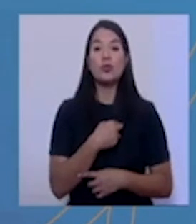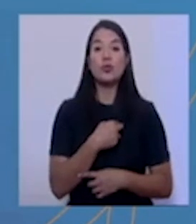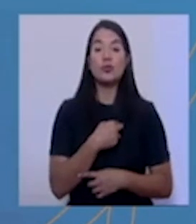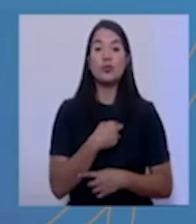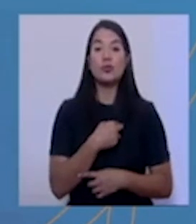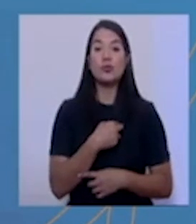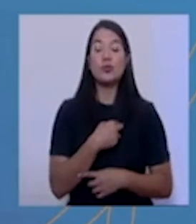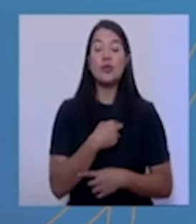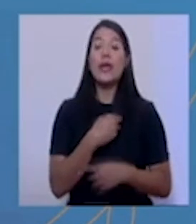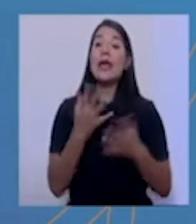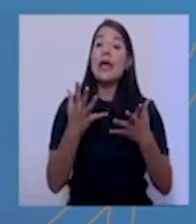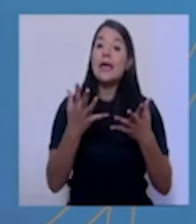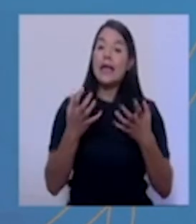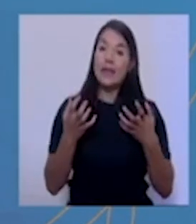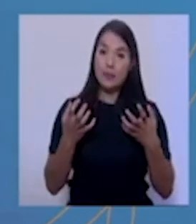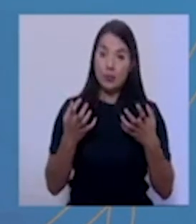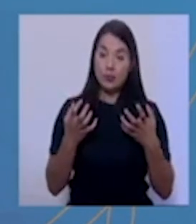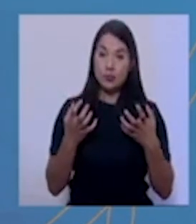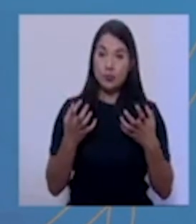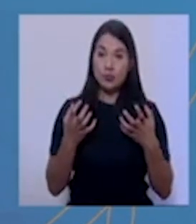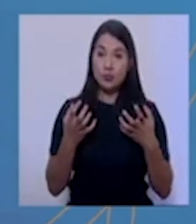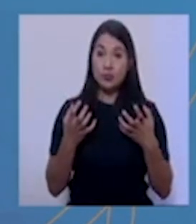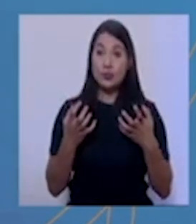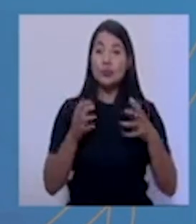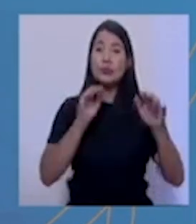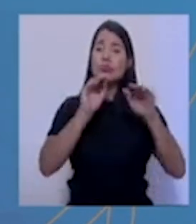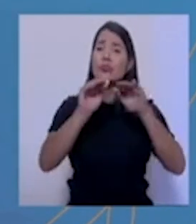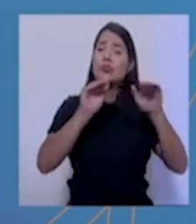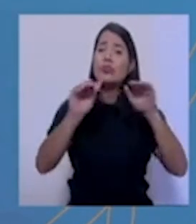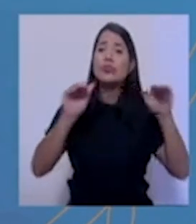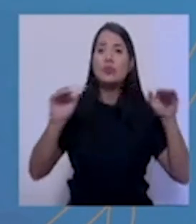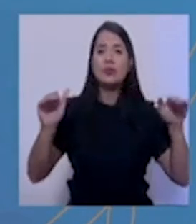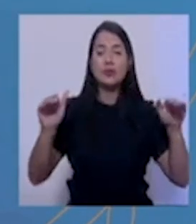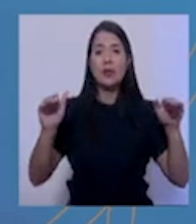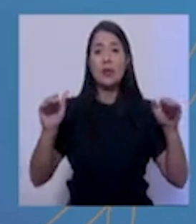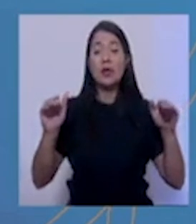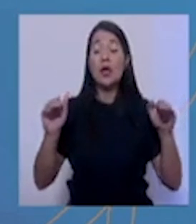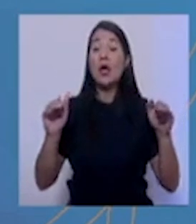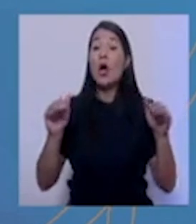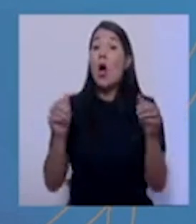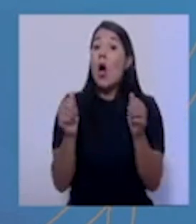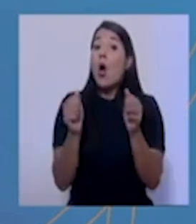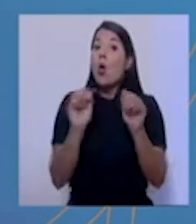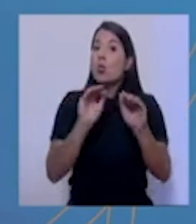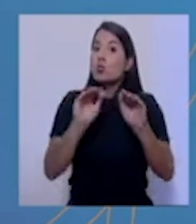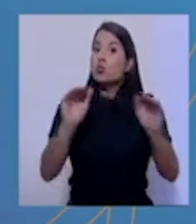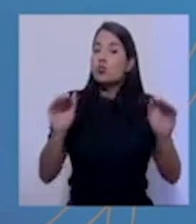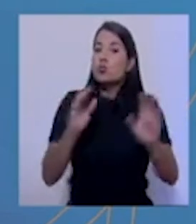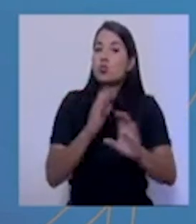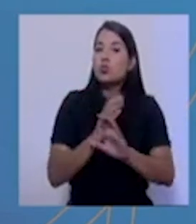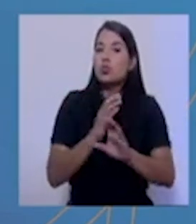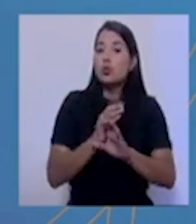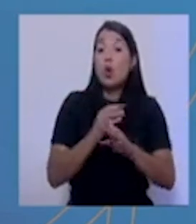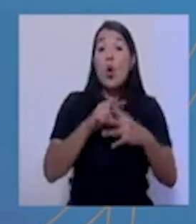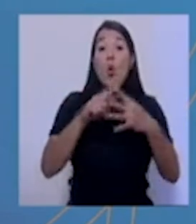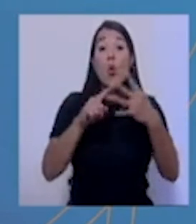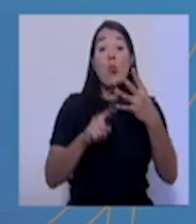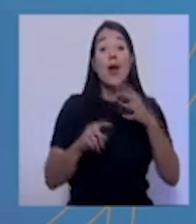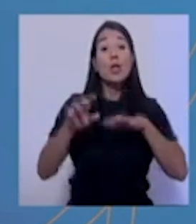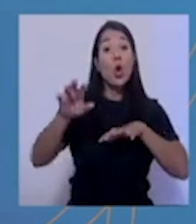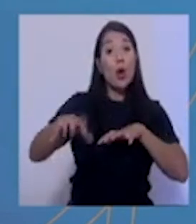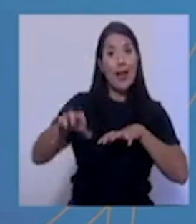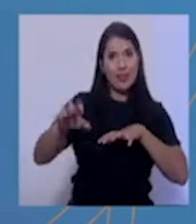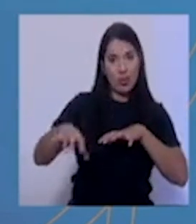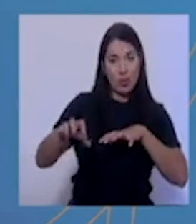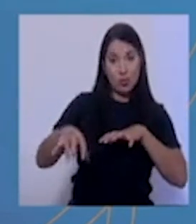queremos hacer una llamada de atención con una advertencia de cuatro cantones que por el